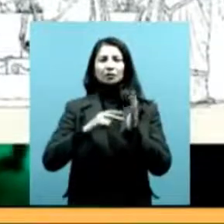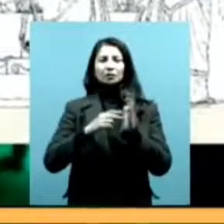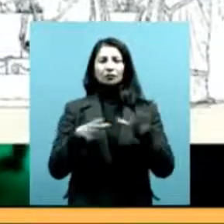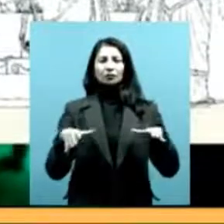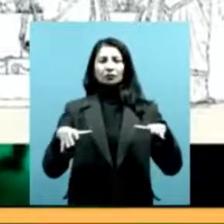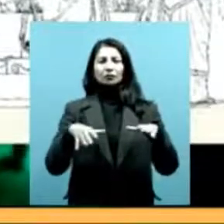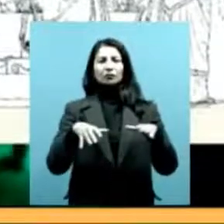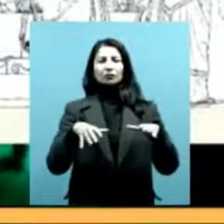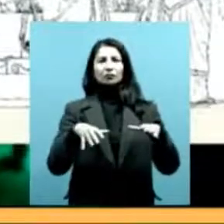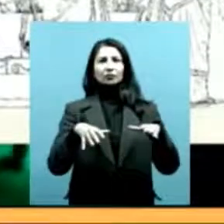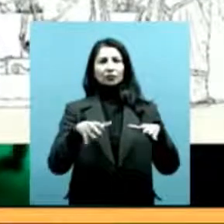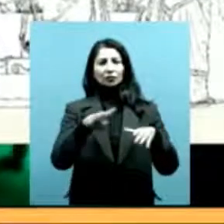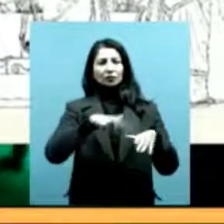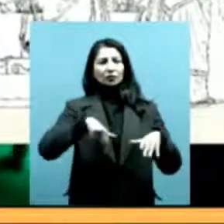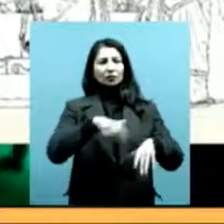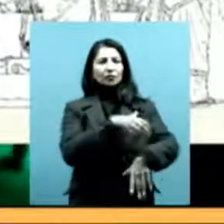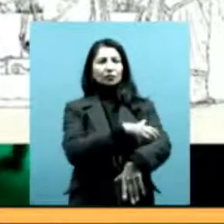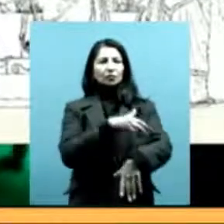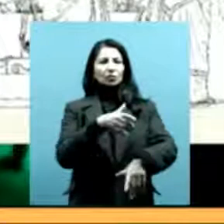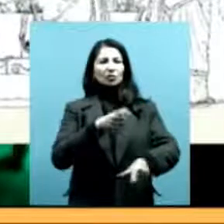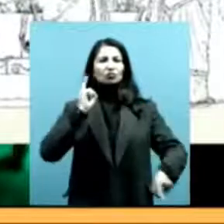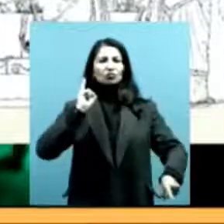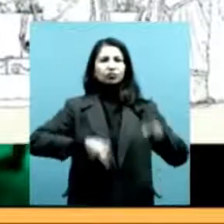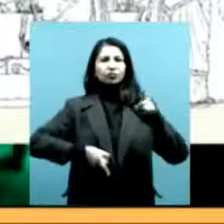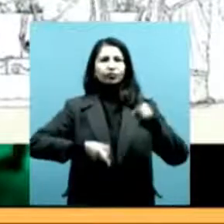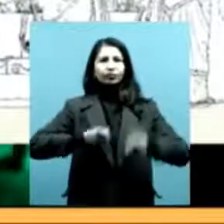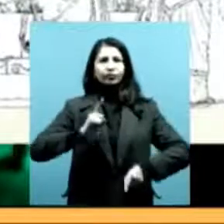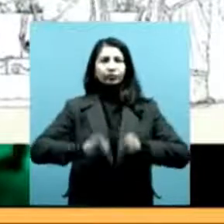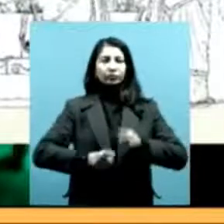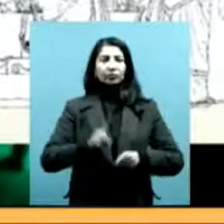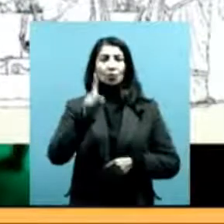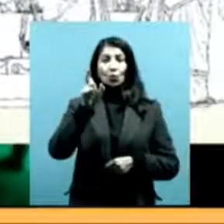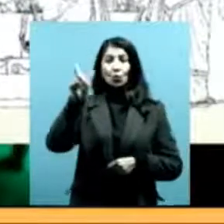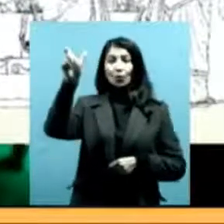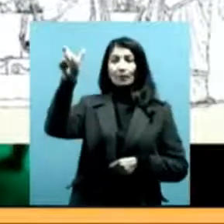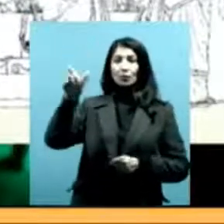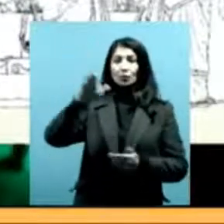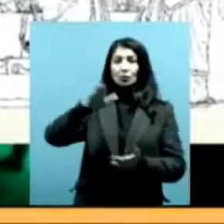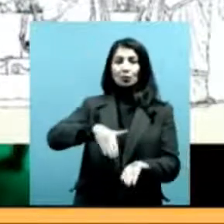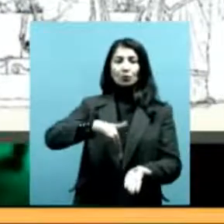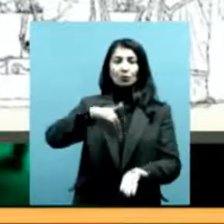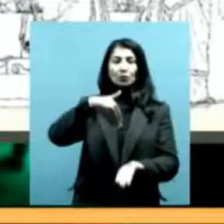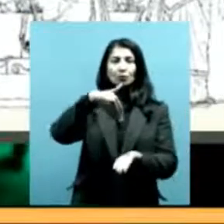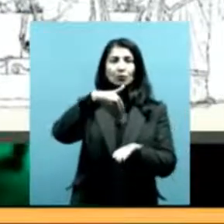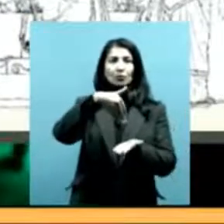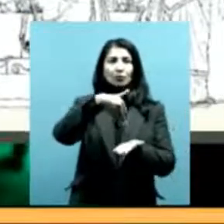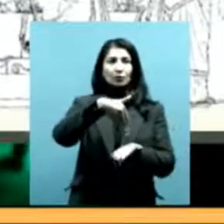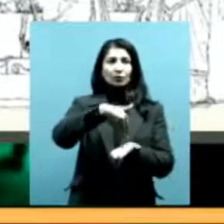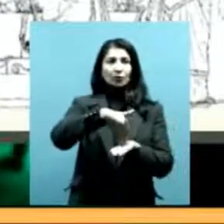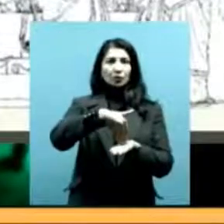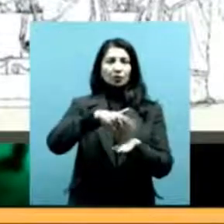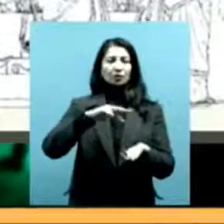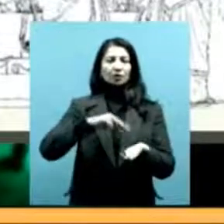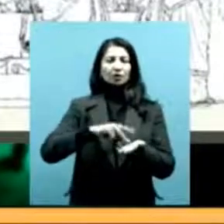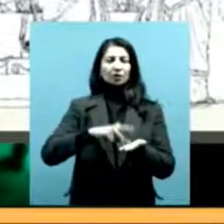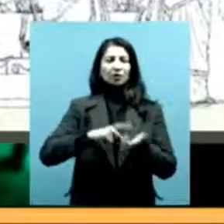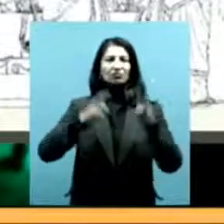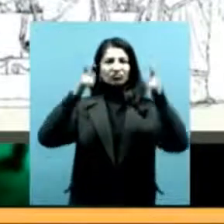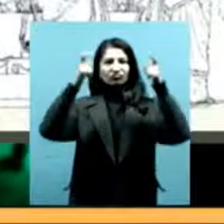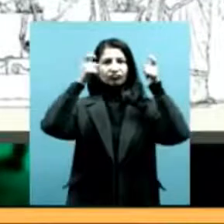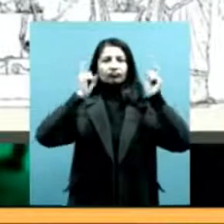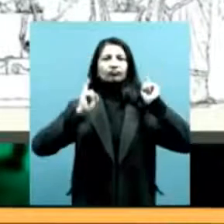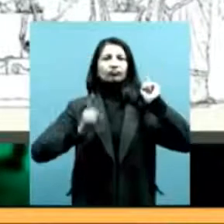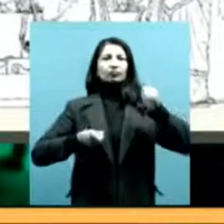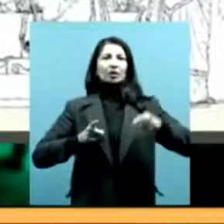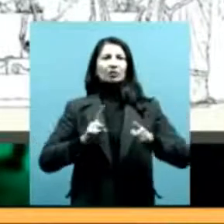de su autoridad. La persona en posesión del papel está investida de la misma autoridad de ese papel, y su